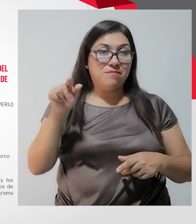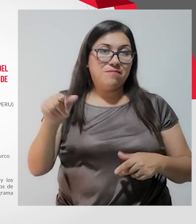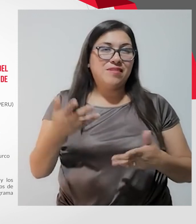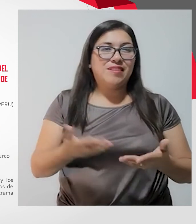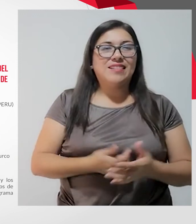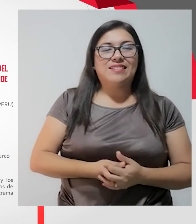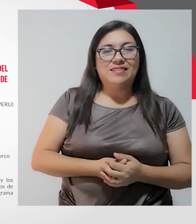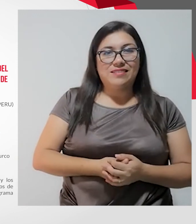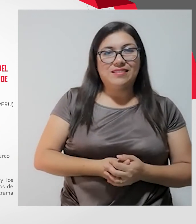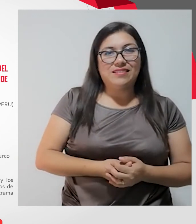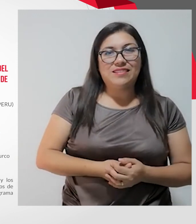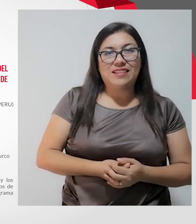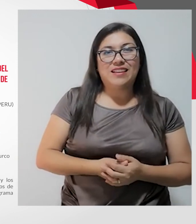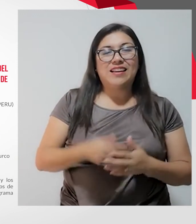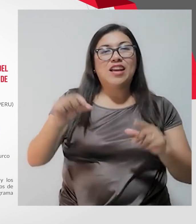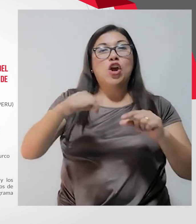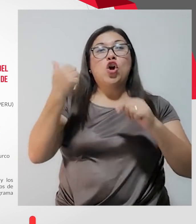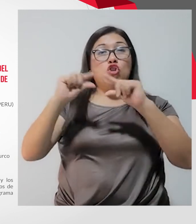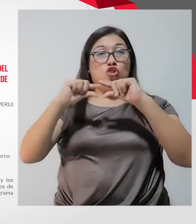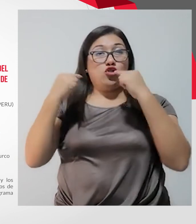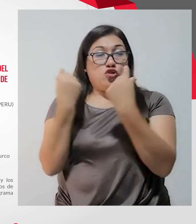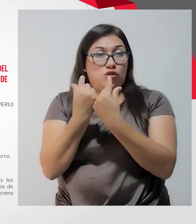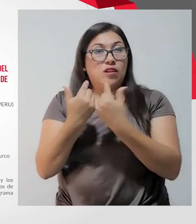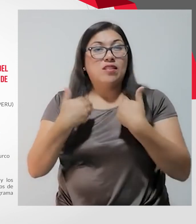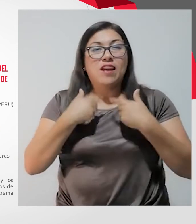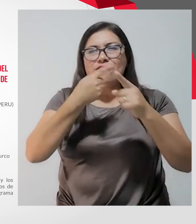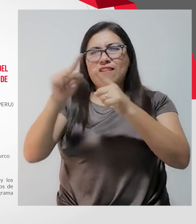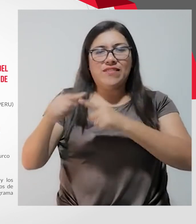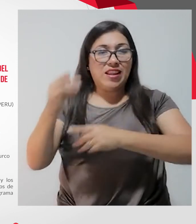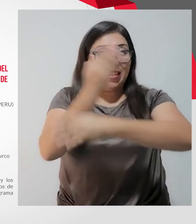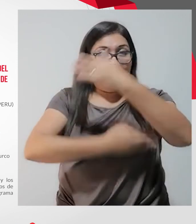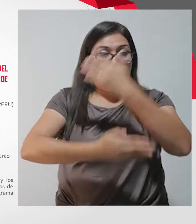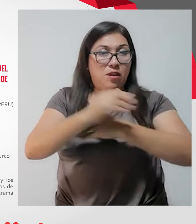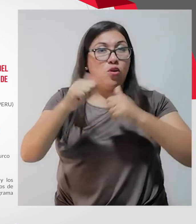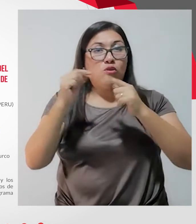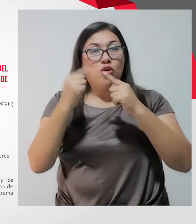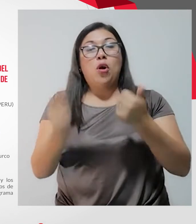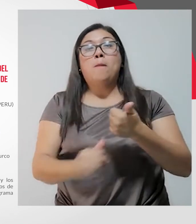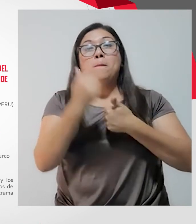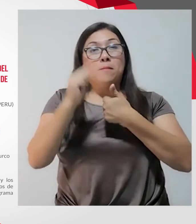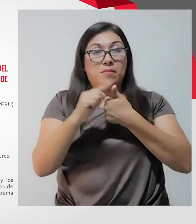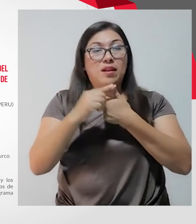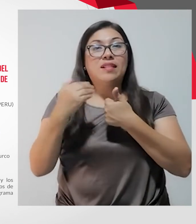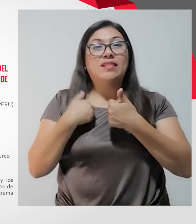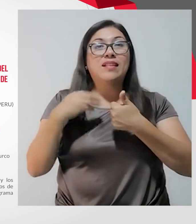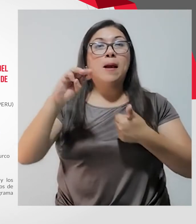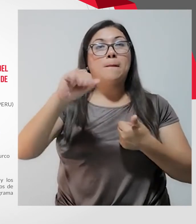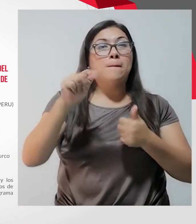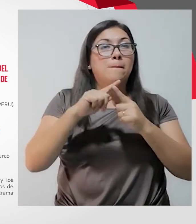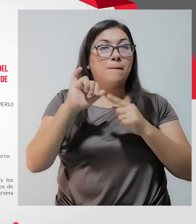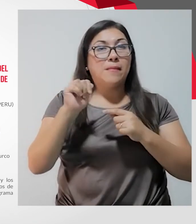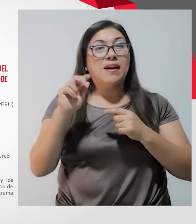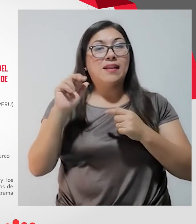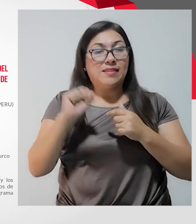Benítez. En la categoría para niños con multidiscapacidad, el primer puesto fue ocupado por